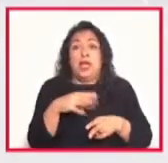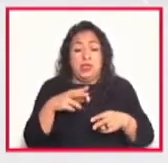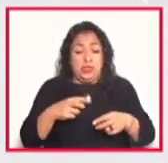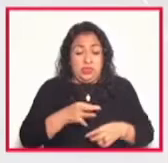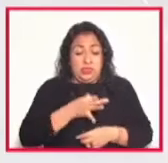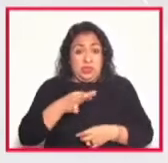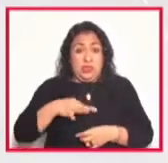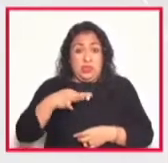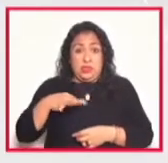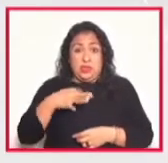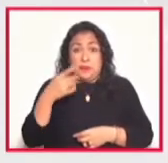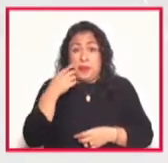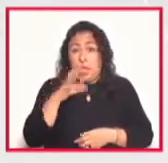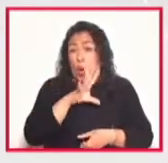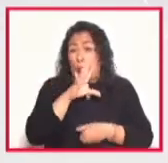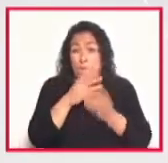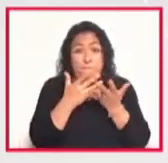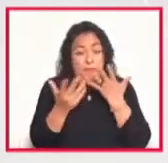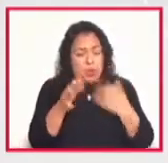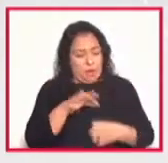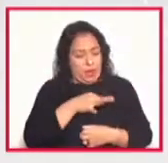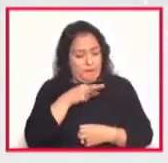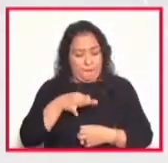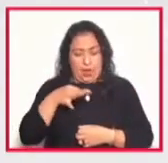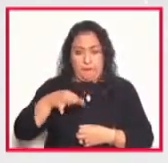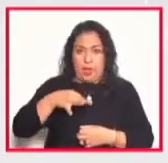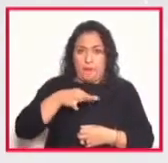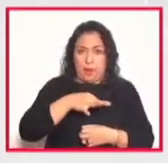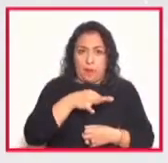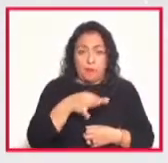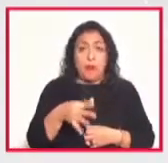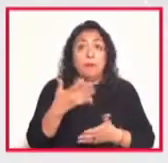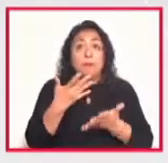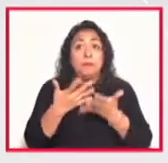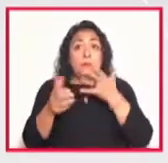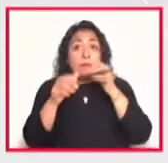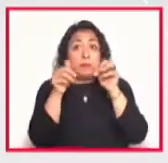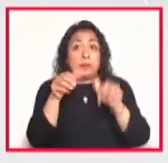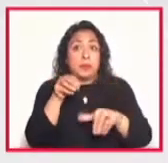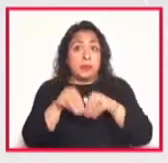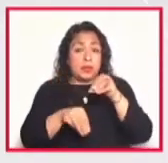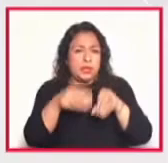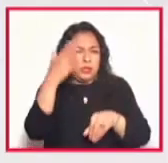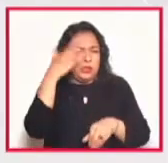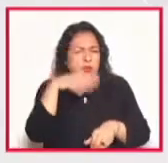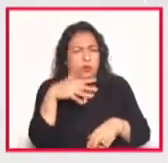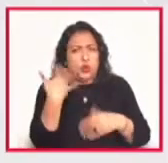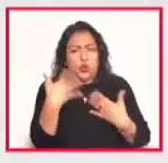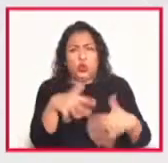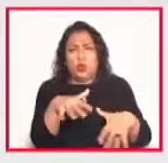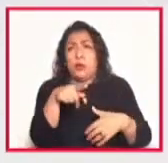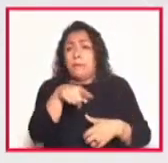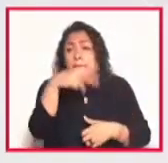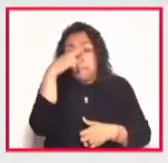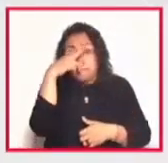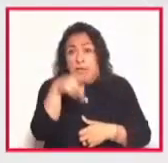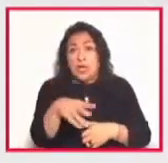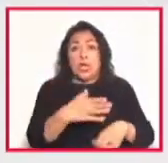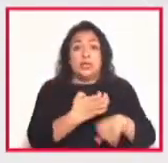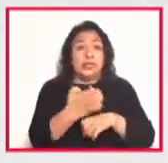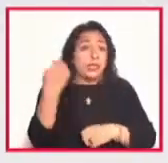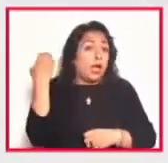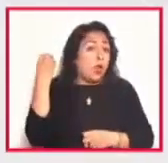encuentras todo bordado a mano la artesanía que sabemos que es increíble en México el estado de Oaxaca